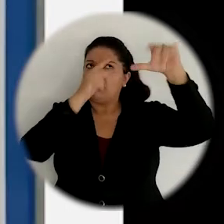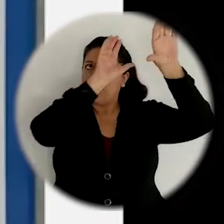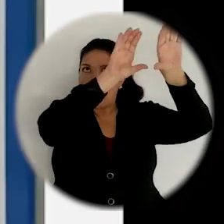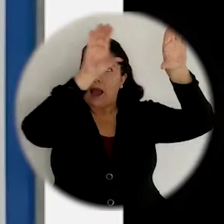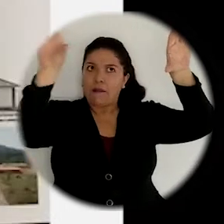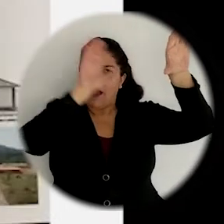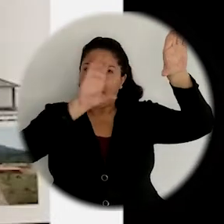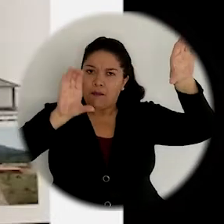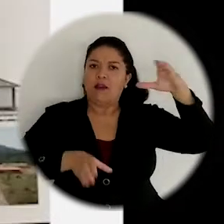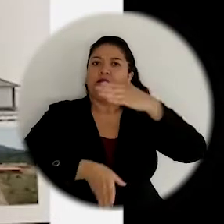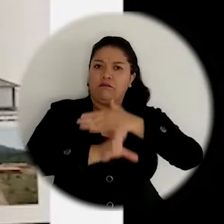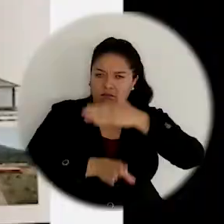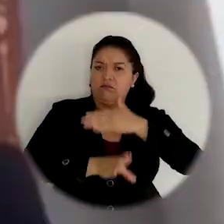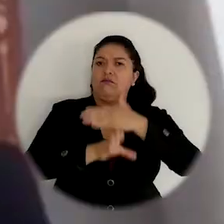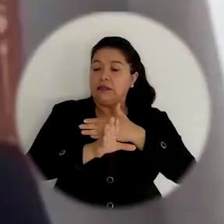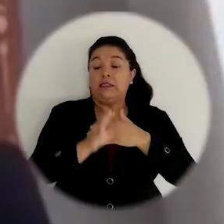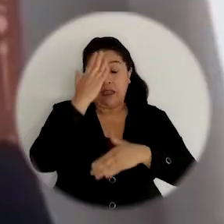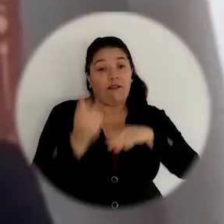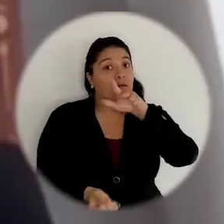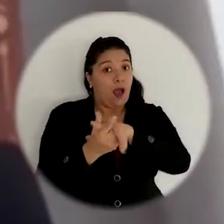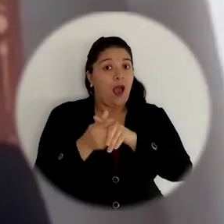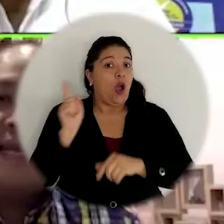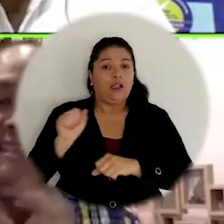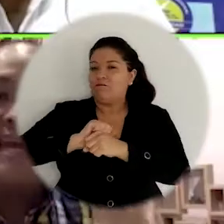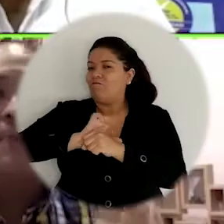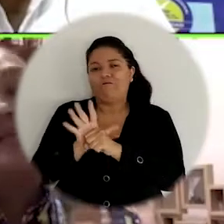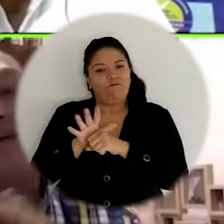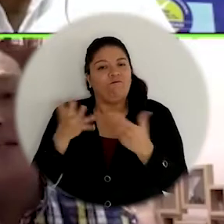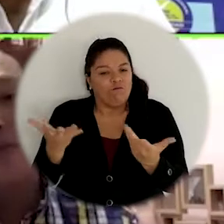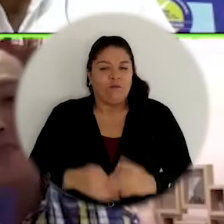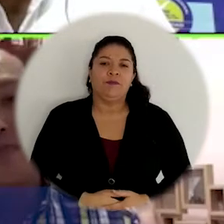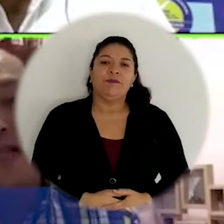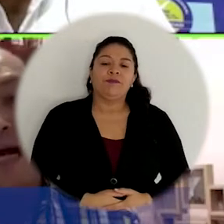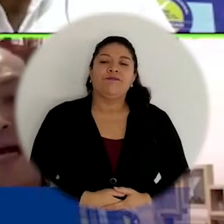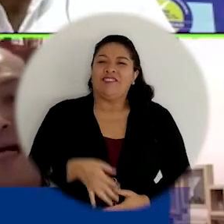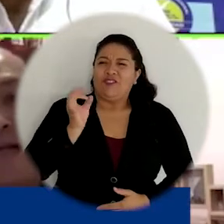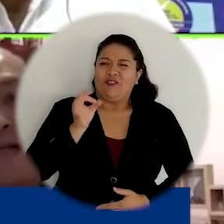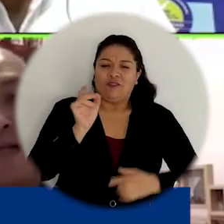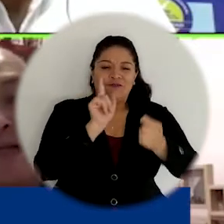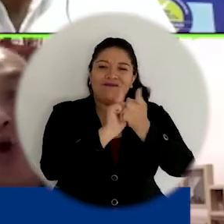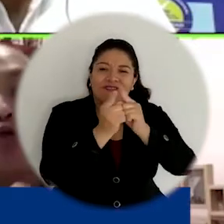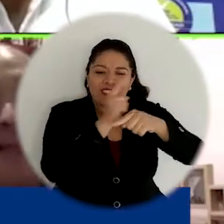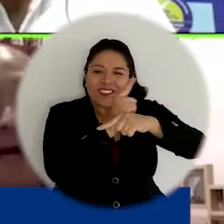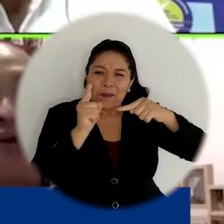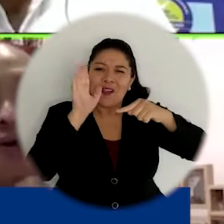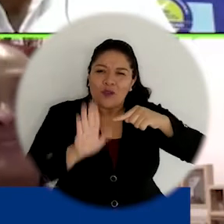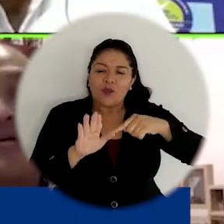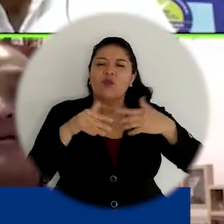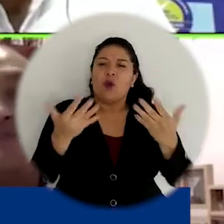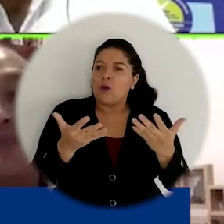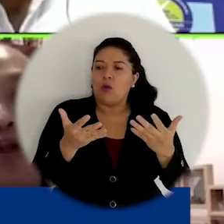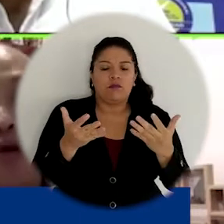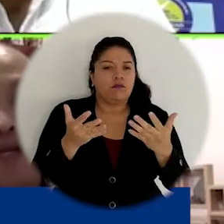en medio de estas circunstancias adversas que nos ha planteado la pandemia. Siempre este evento ha conservado